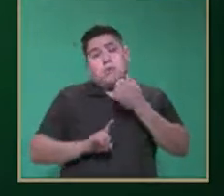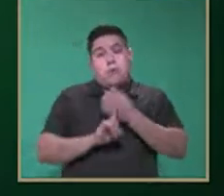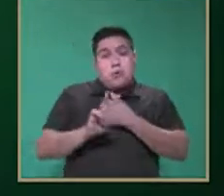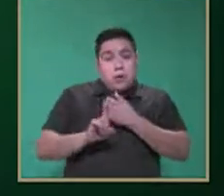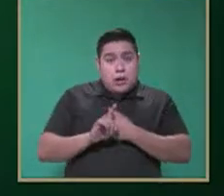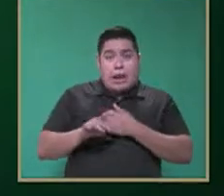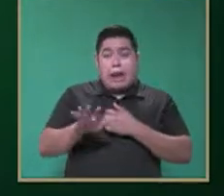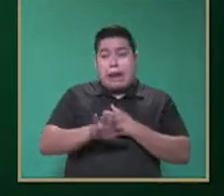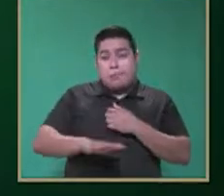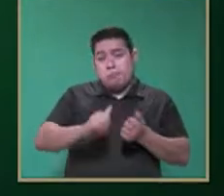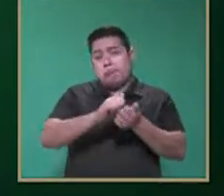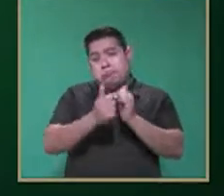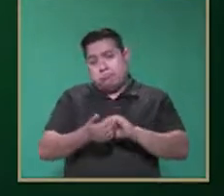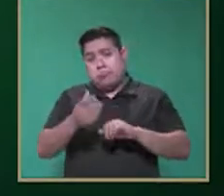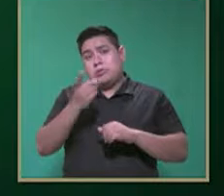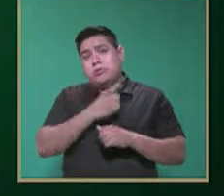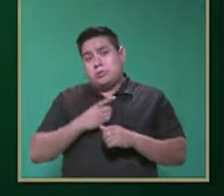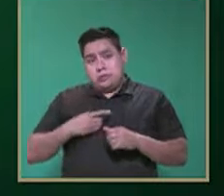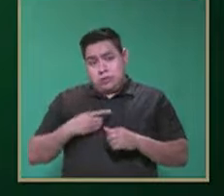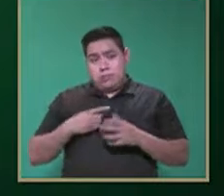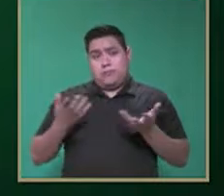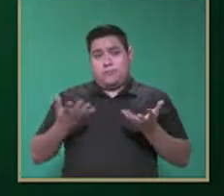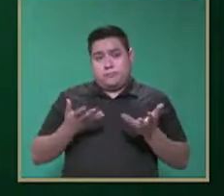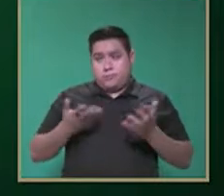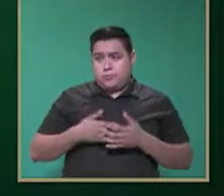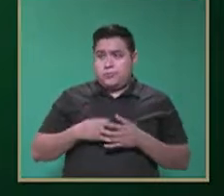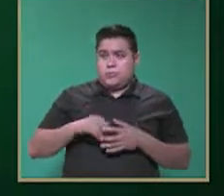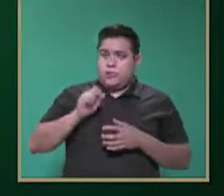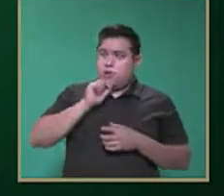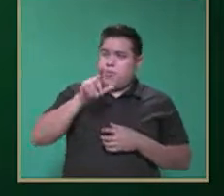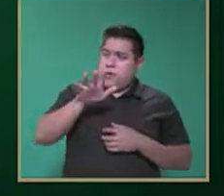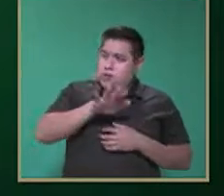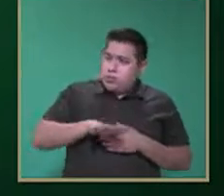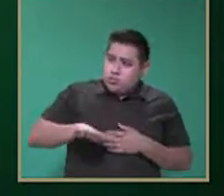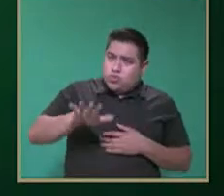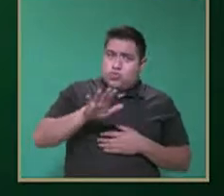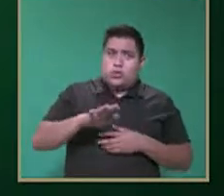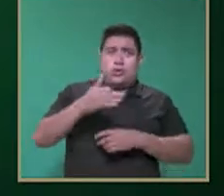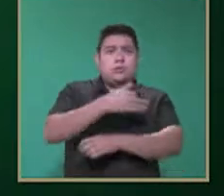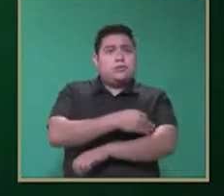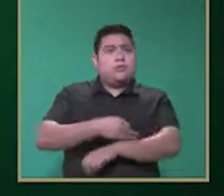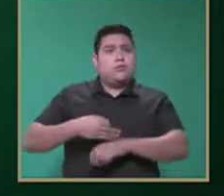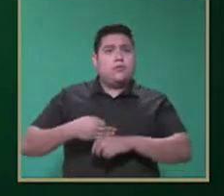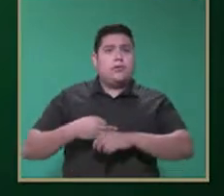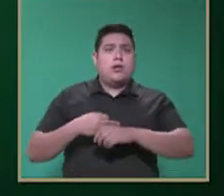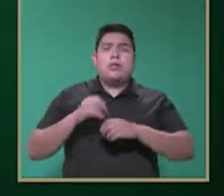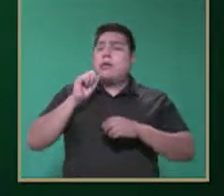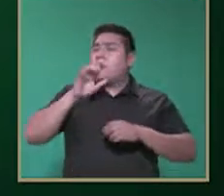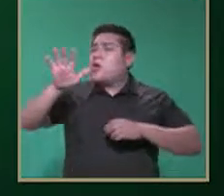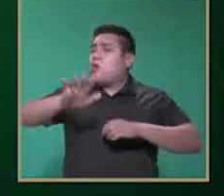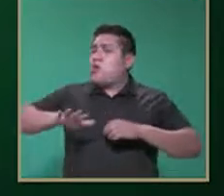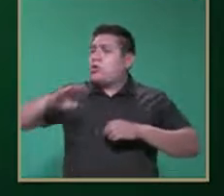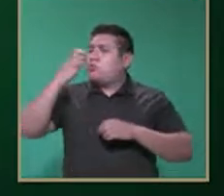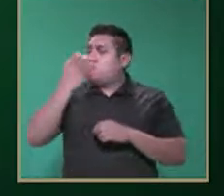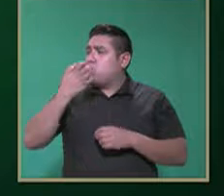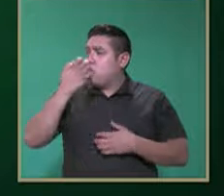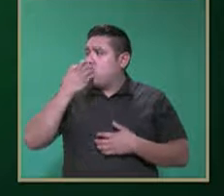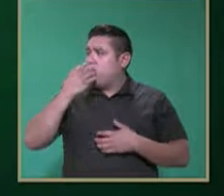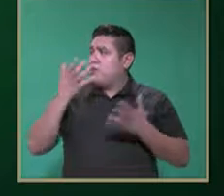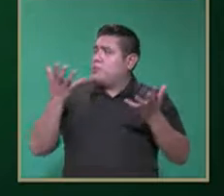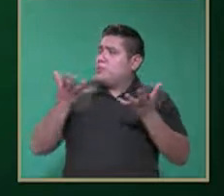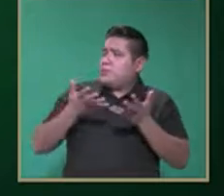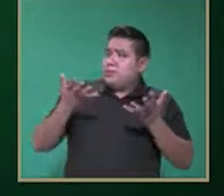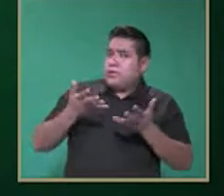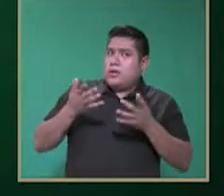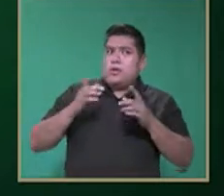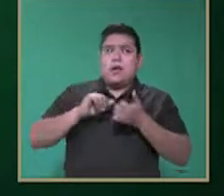hacer esos ajustes, pues precisamente también en los contextos familiares y escolares vamos a realizar